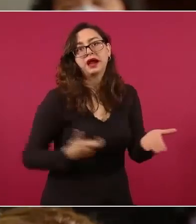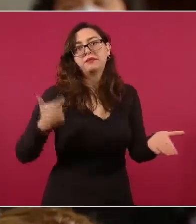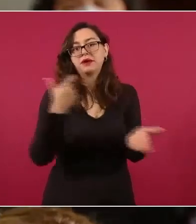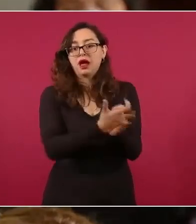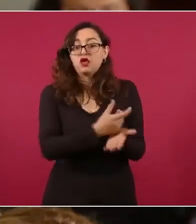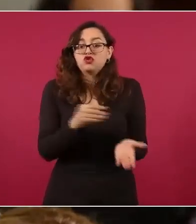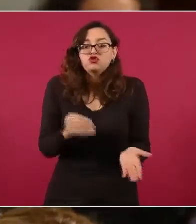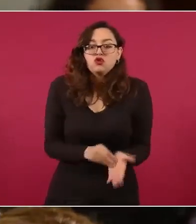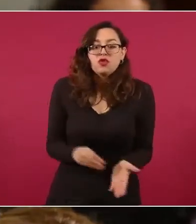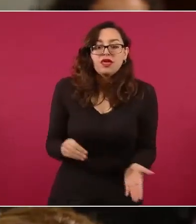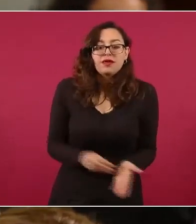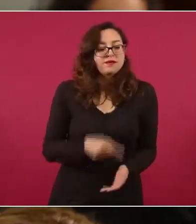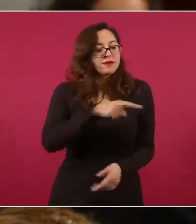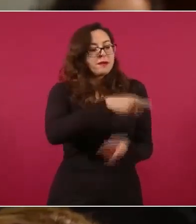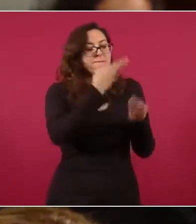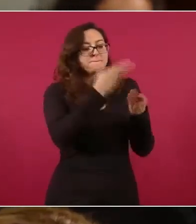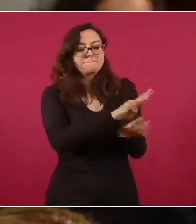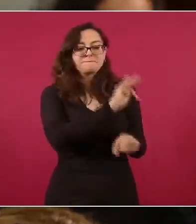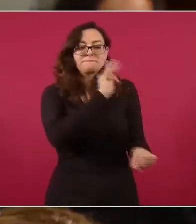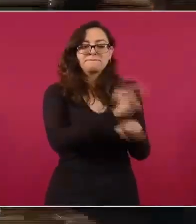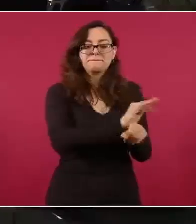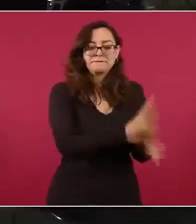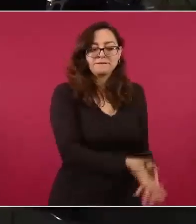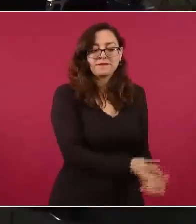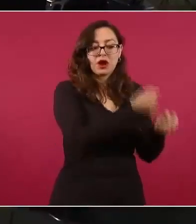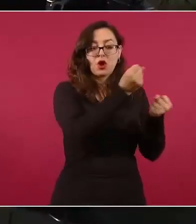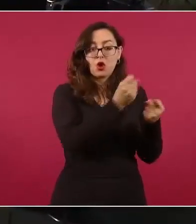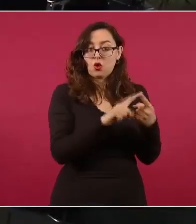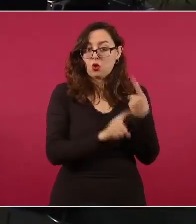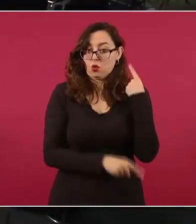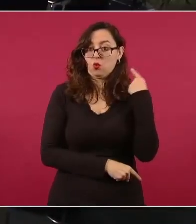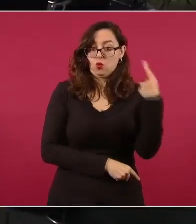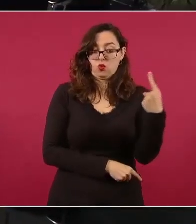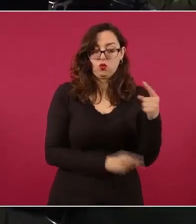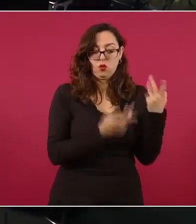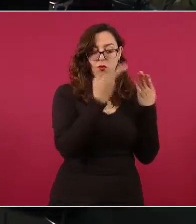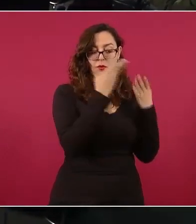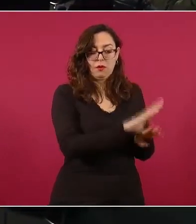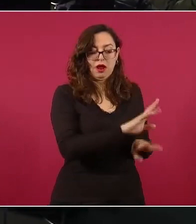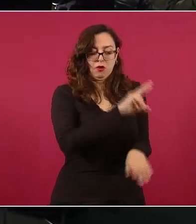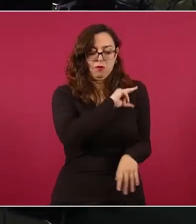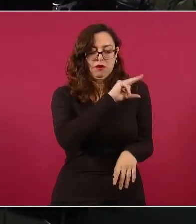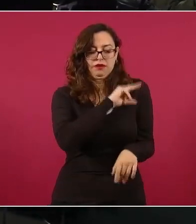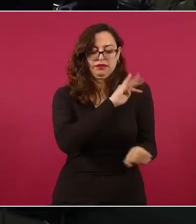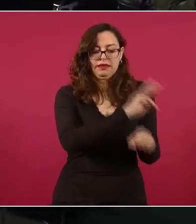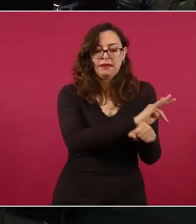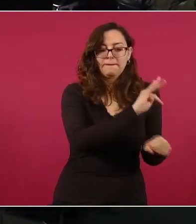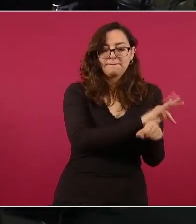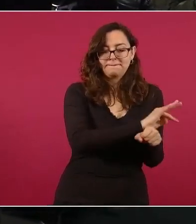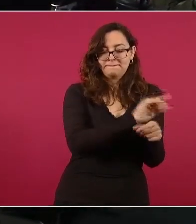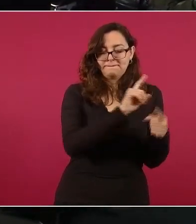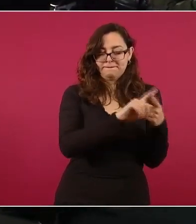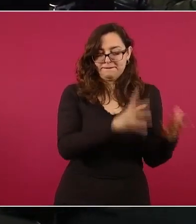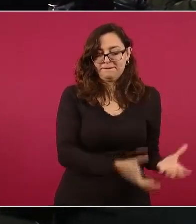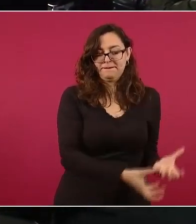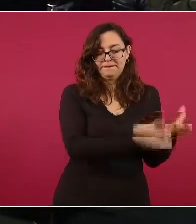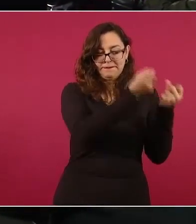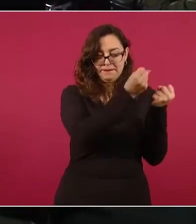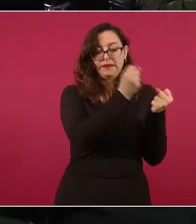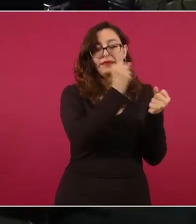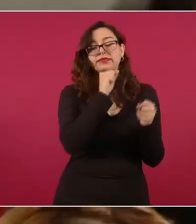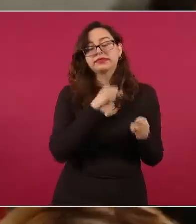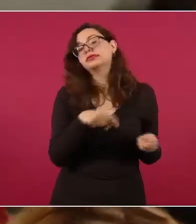bancario. No fue el único rescate que hizo este expresidente de la iniciativa privada, de los grandes empresarios, de